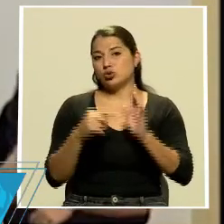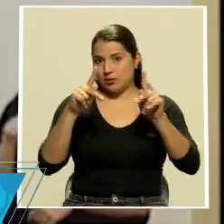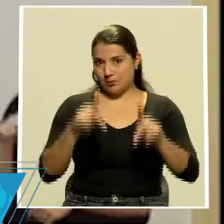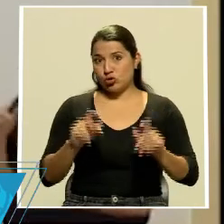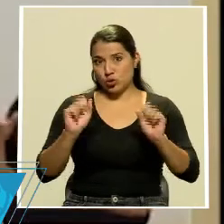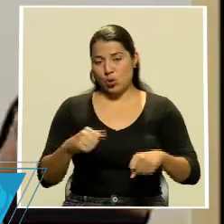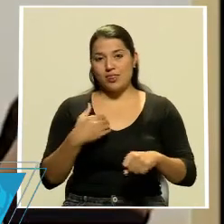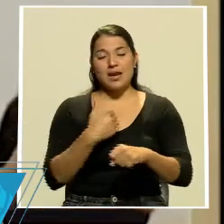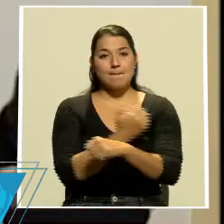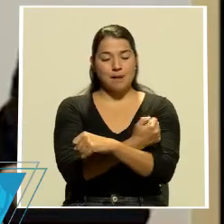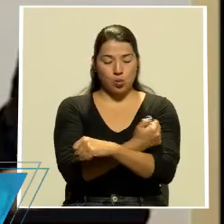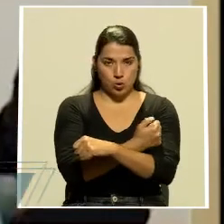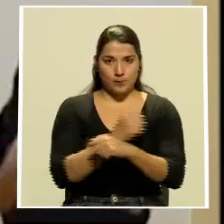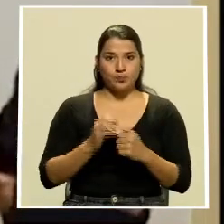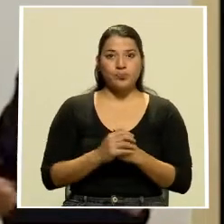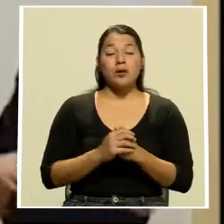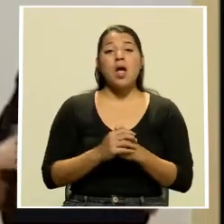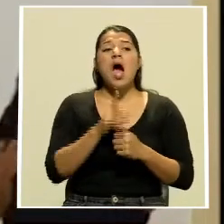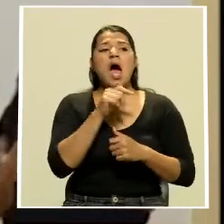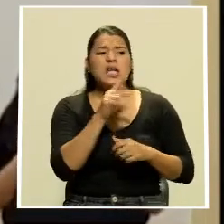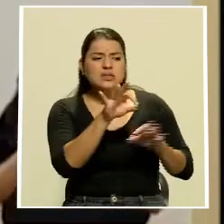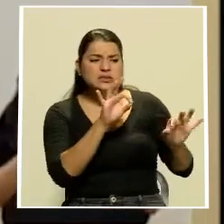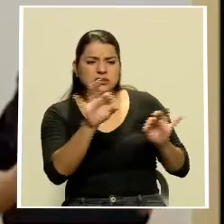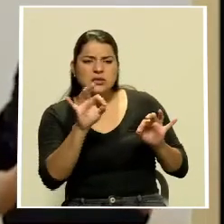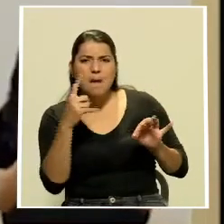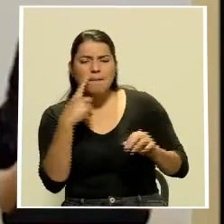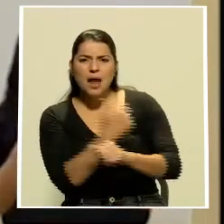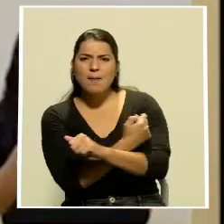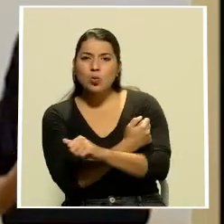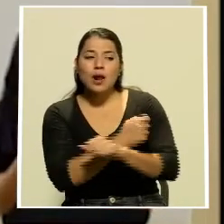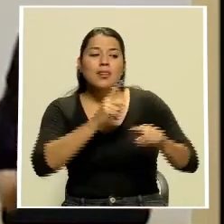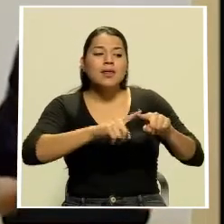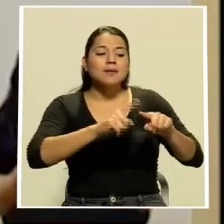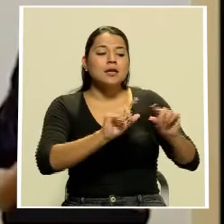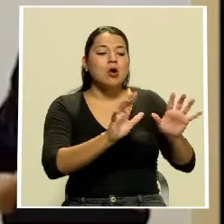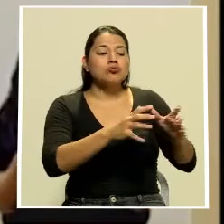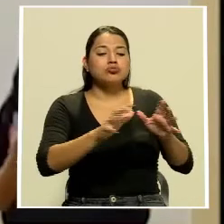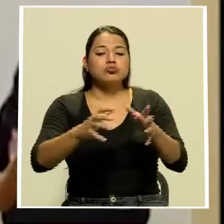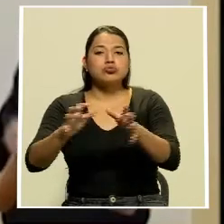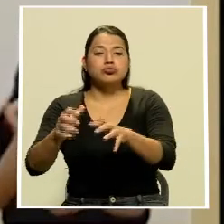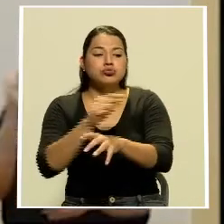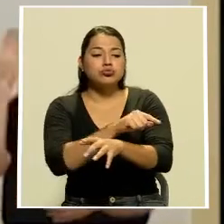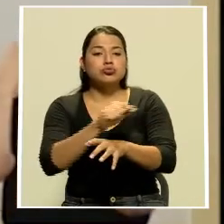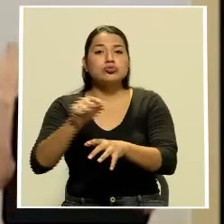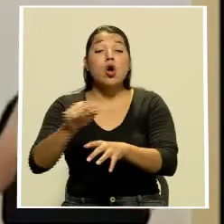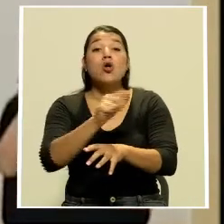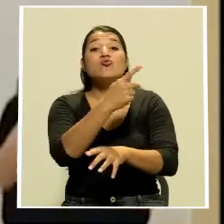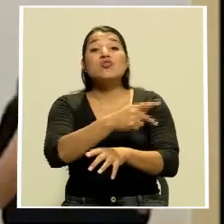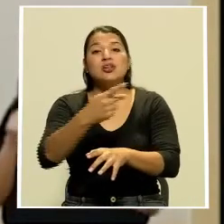se va a hacer de acuerdo a grupos de riesgo. Como se había anunciado anteriormente,